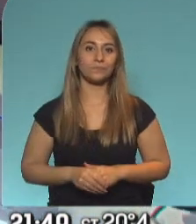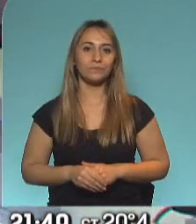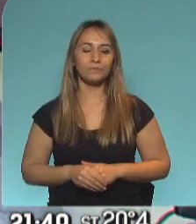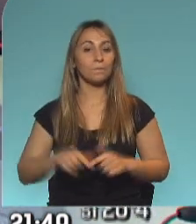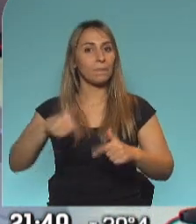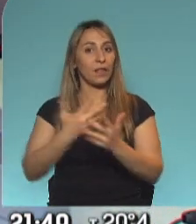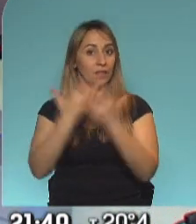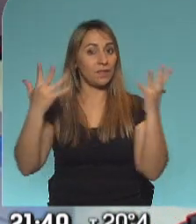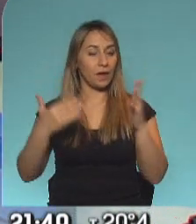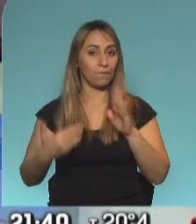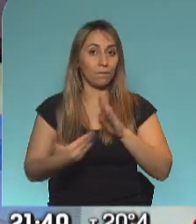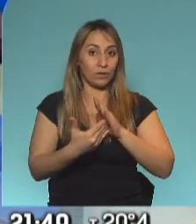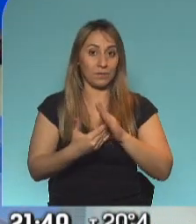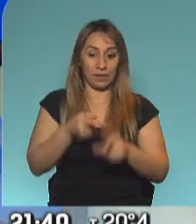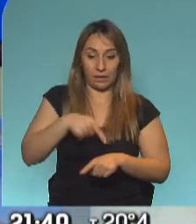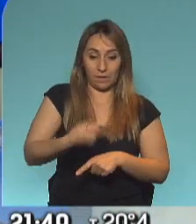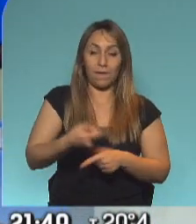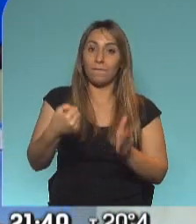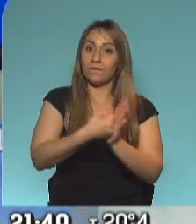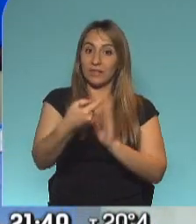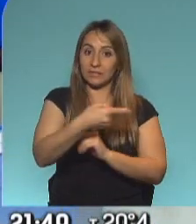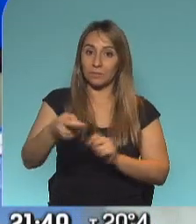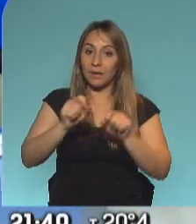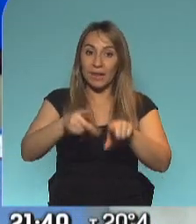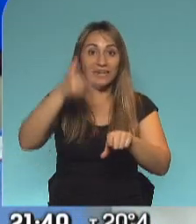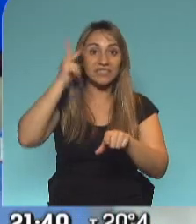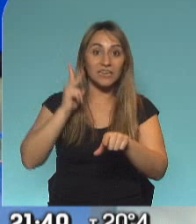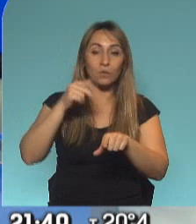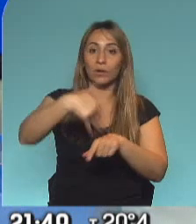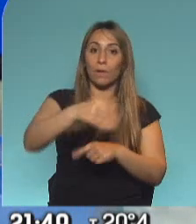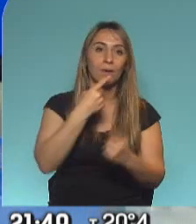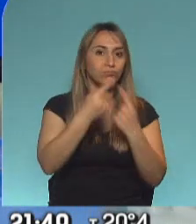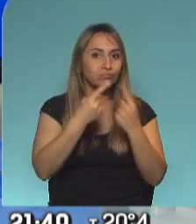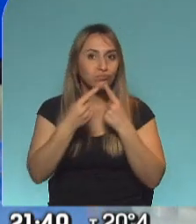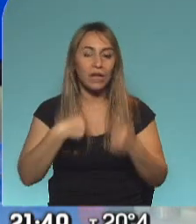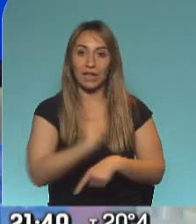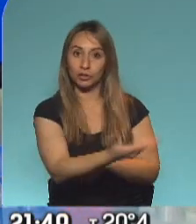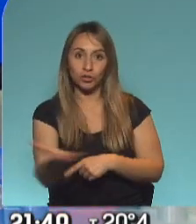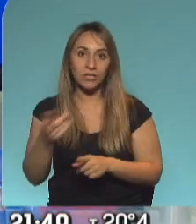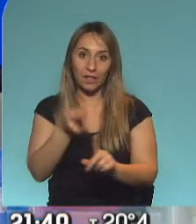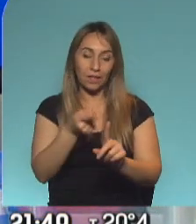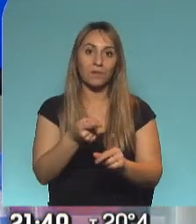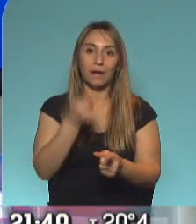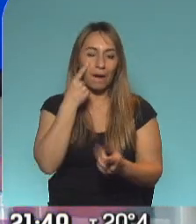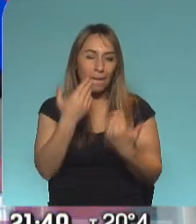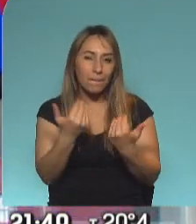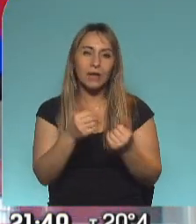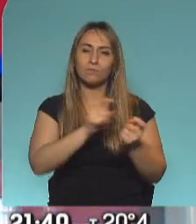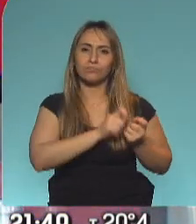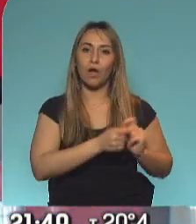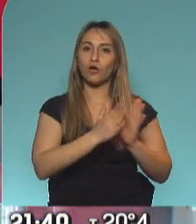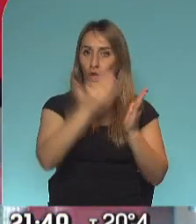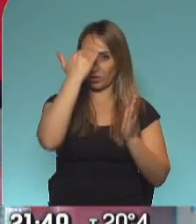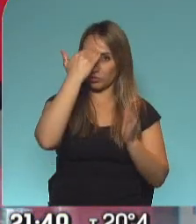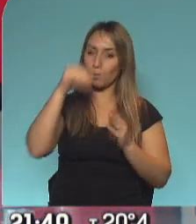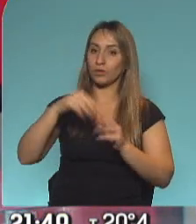Día clave, este fin de semana, fin de semana clave en Chile por el plebiscito para acceder a una nueva constitución. Eso es de lo que vamos a hablar acá